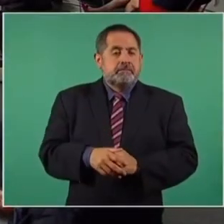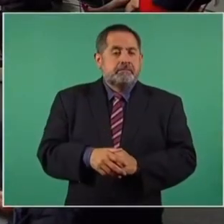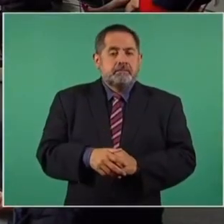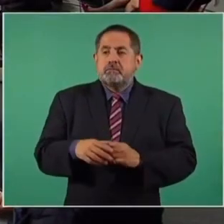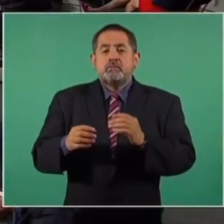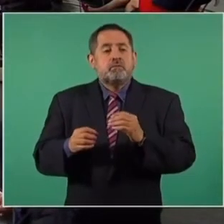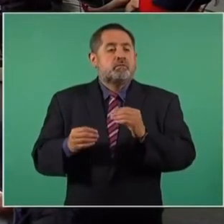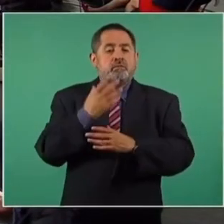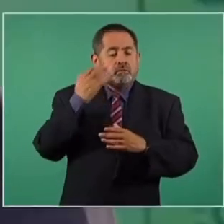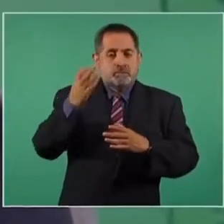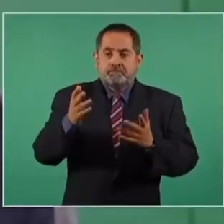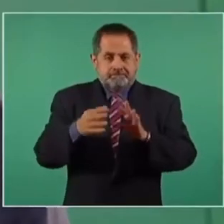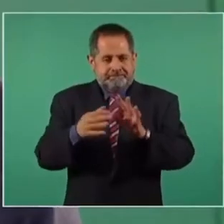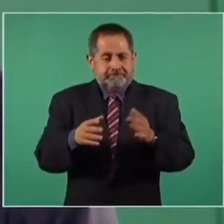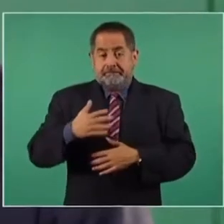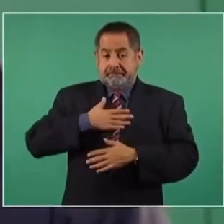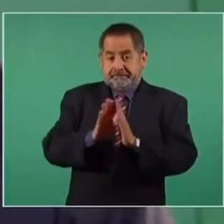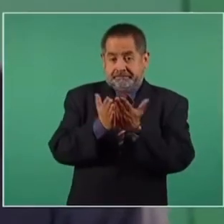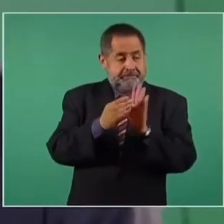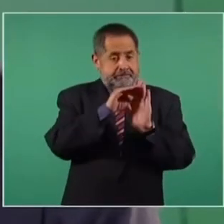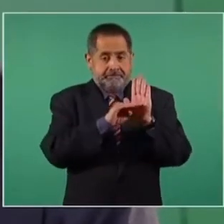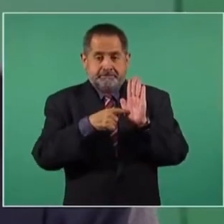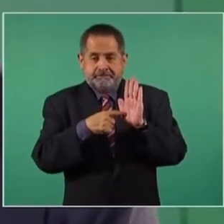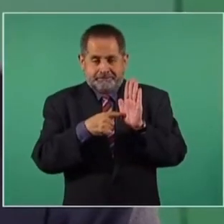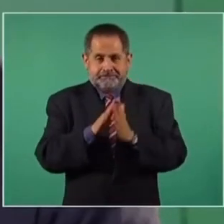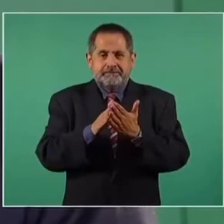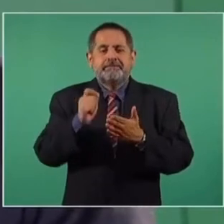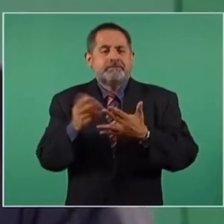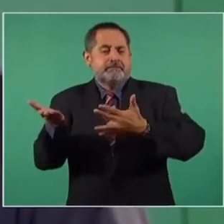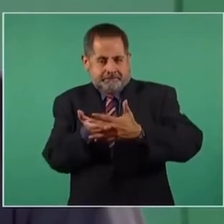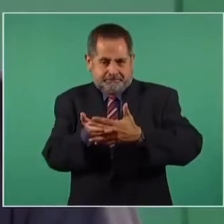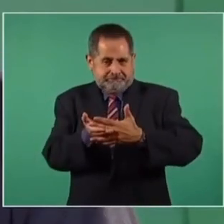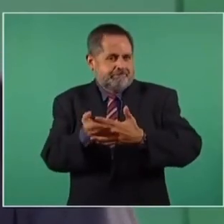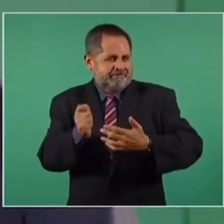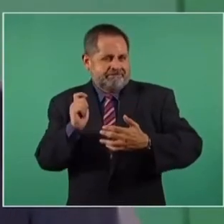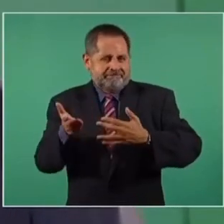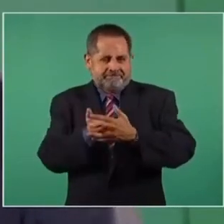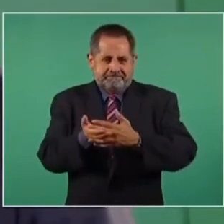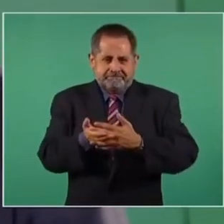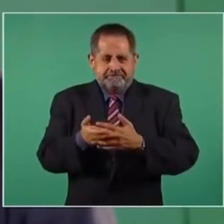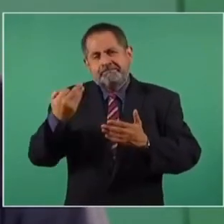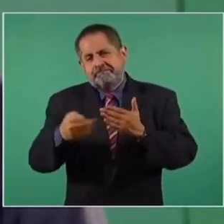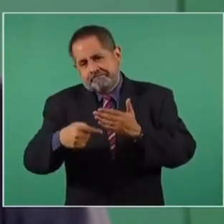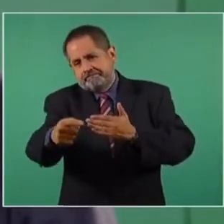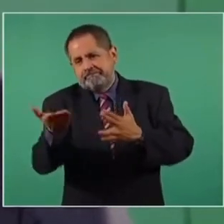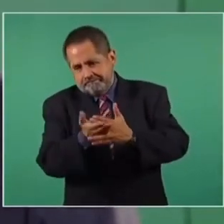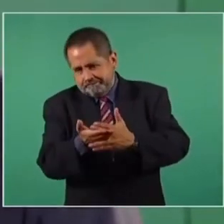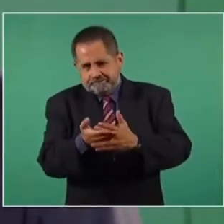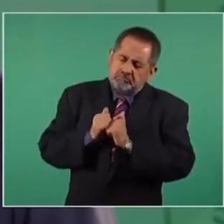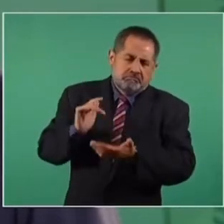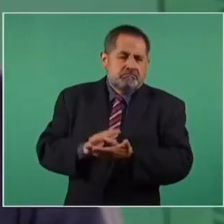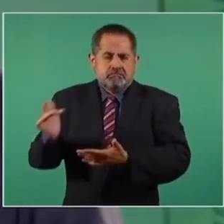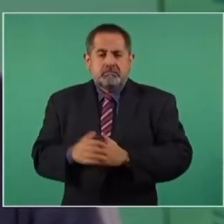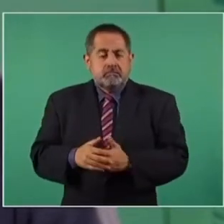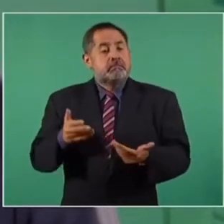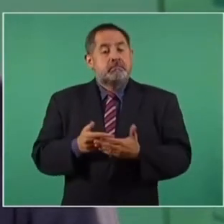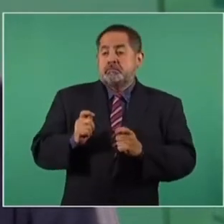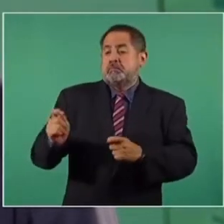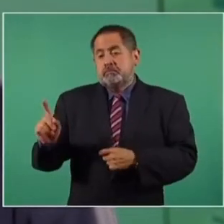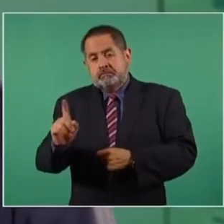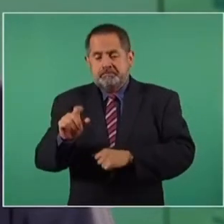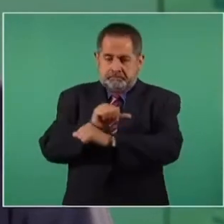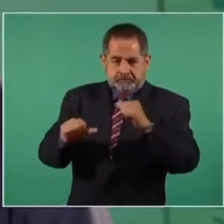estamos en esta nueva etapa, mi libro se llama A la mitad del camino, nos falta la otra mitad. Y ahora